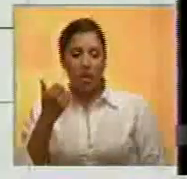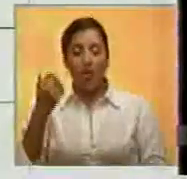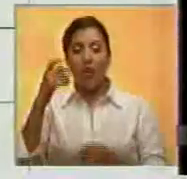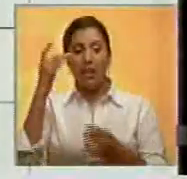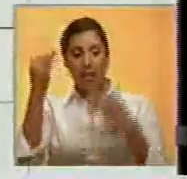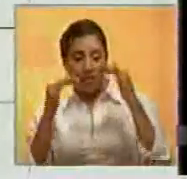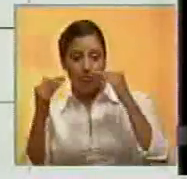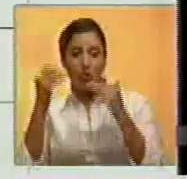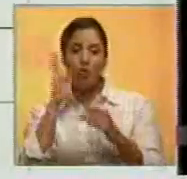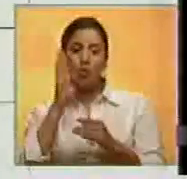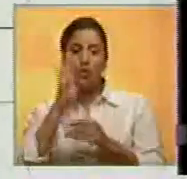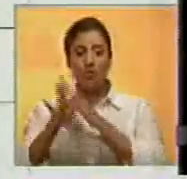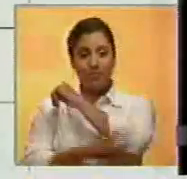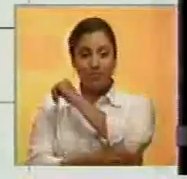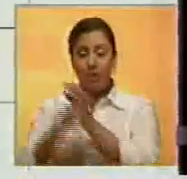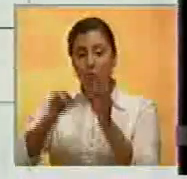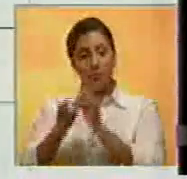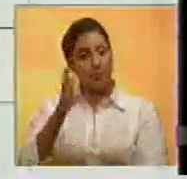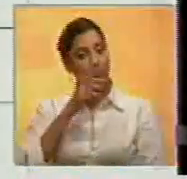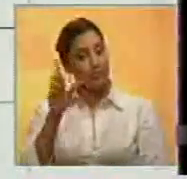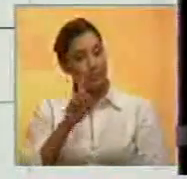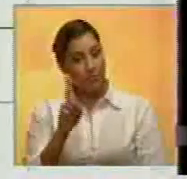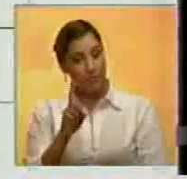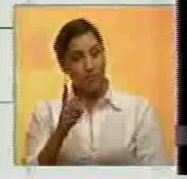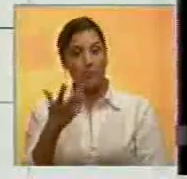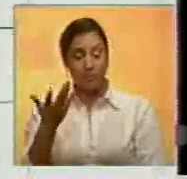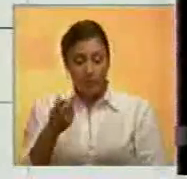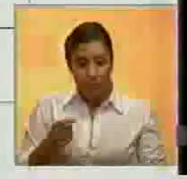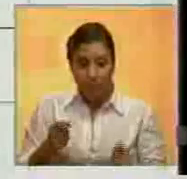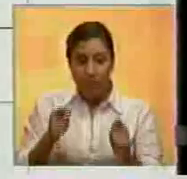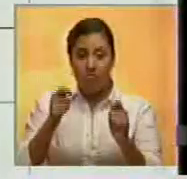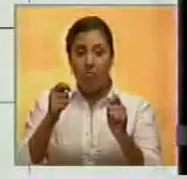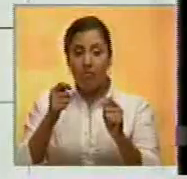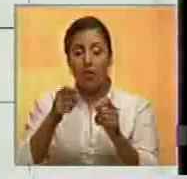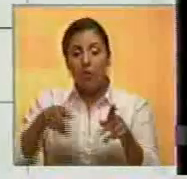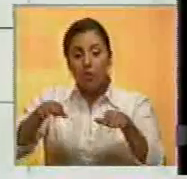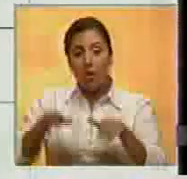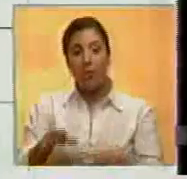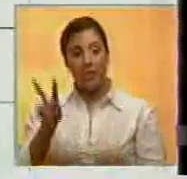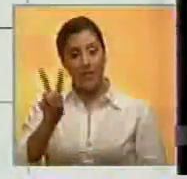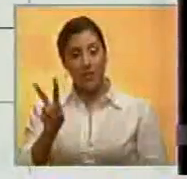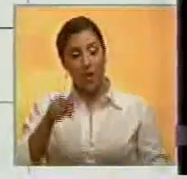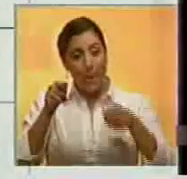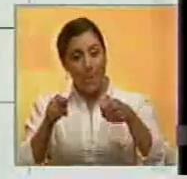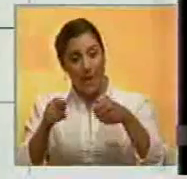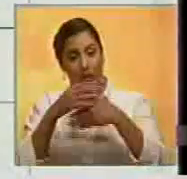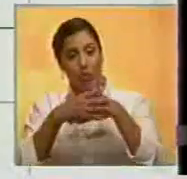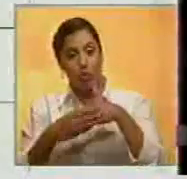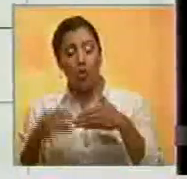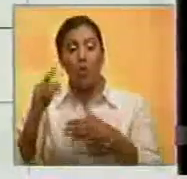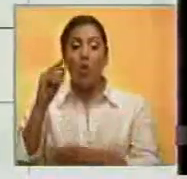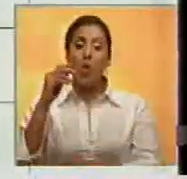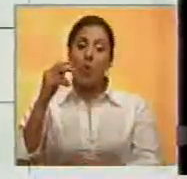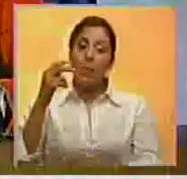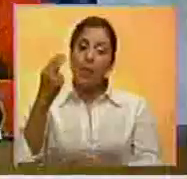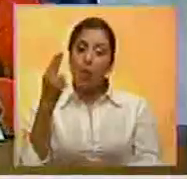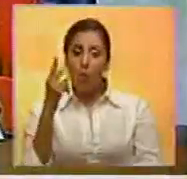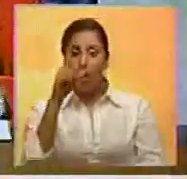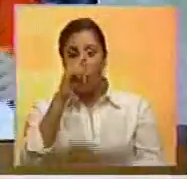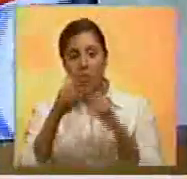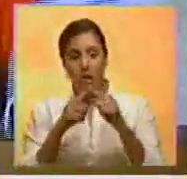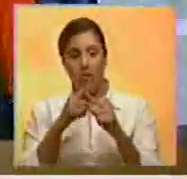montado todo este entramado antijurídico para pretender suspender a Venezuela al Mercosur. Uruguay tardó un año.